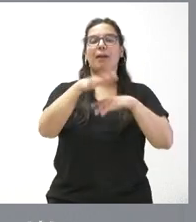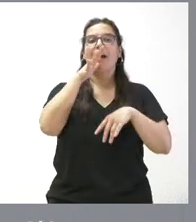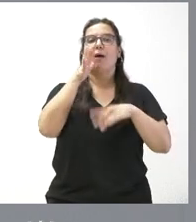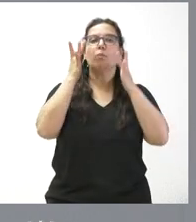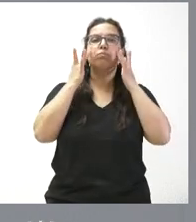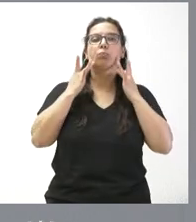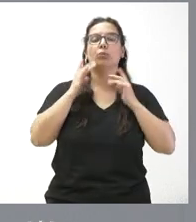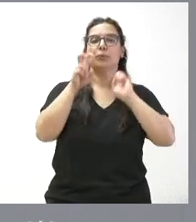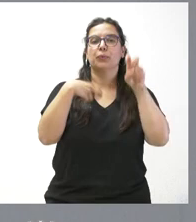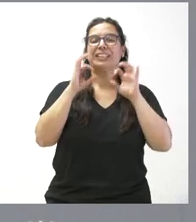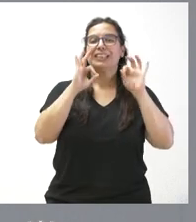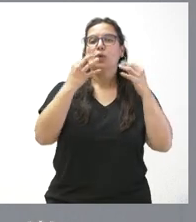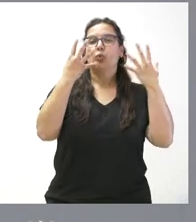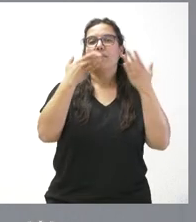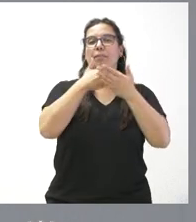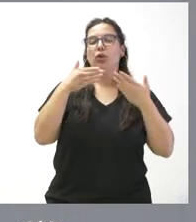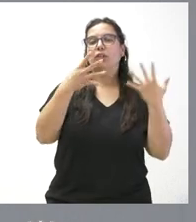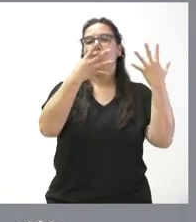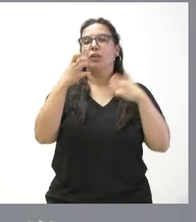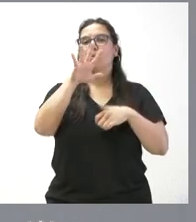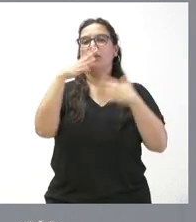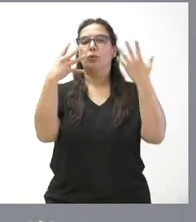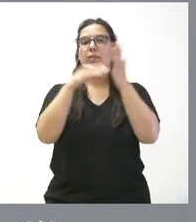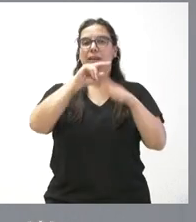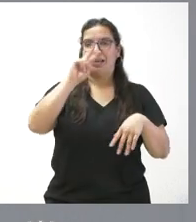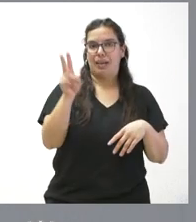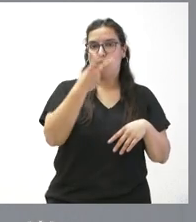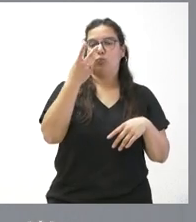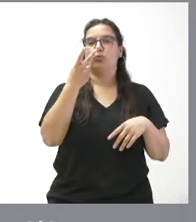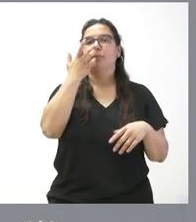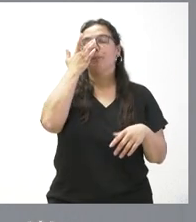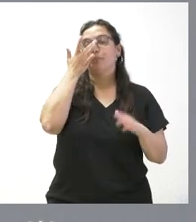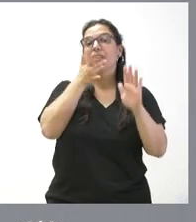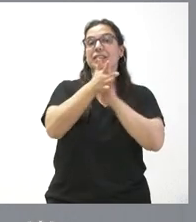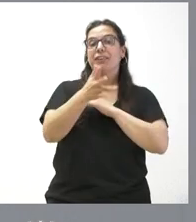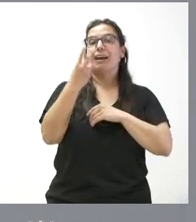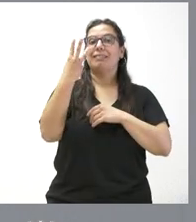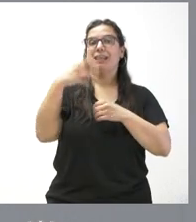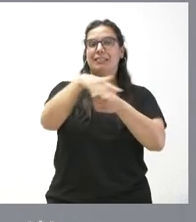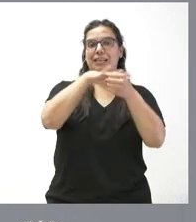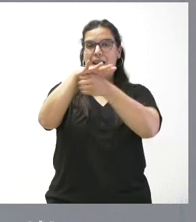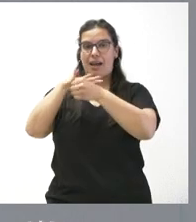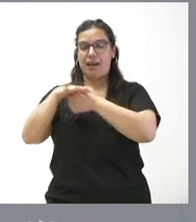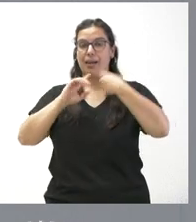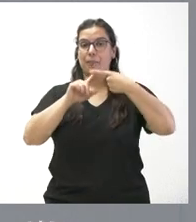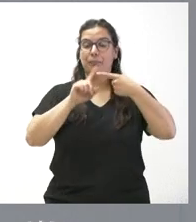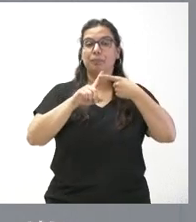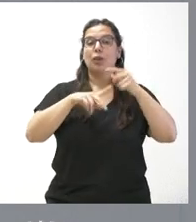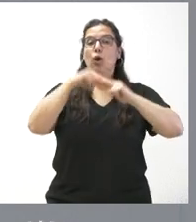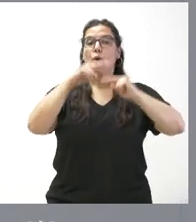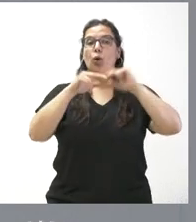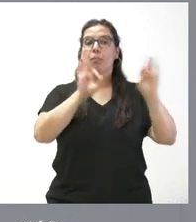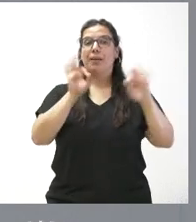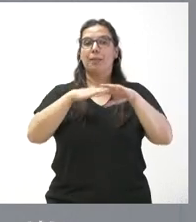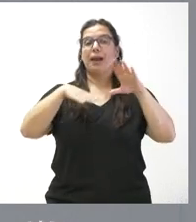concreto 9.959.000 euros. Estamos hablando de tres áreas. En primer lugar, la obra planteada en la